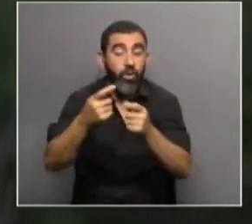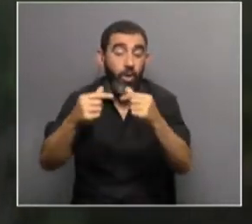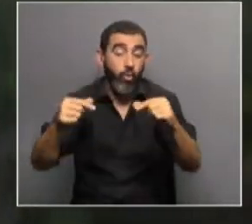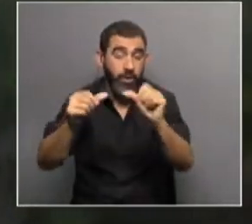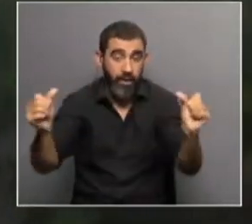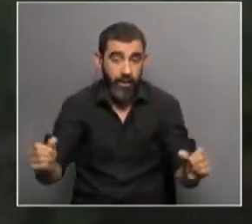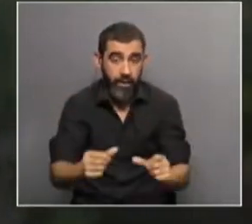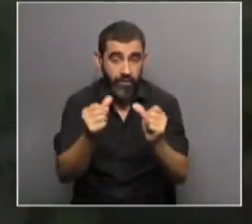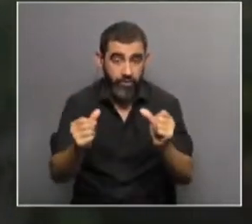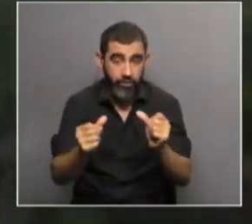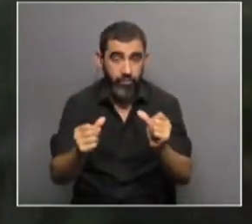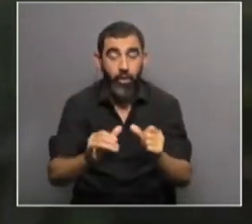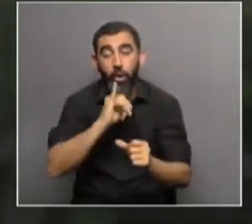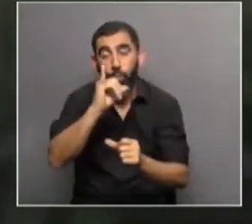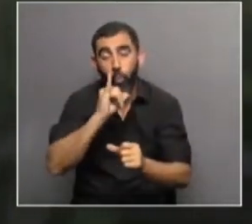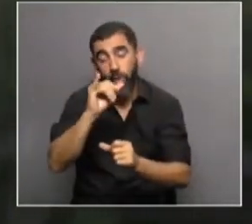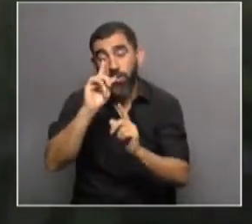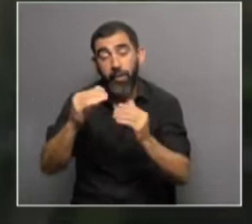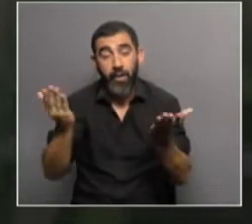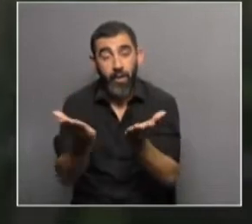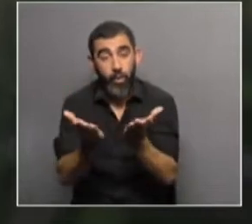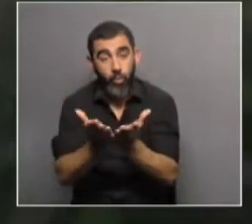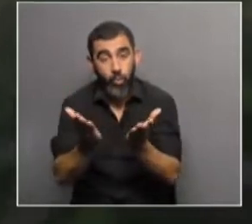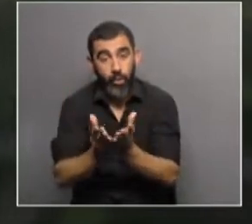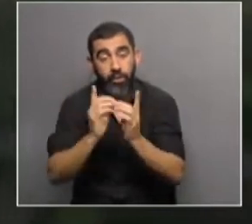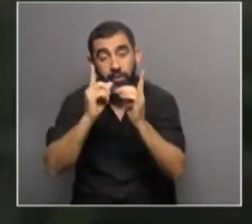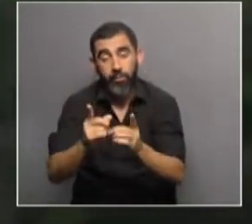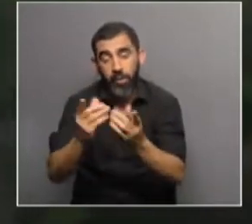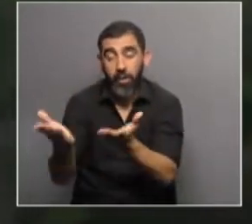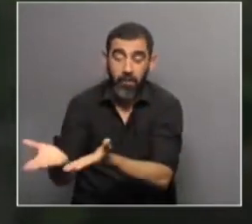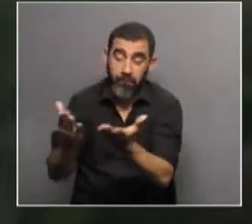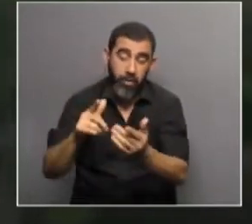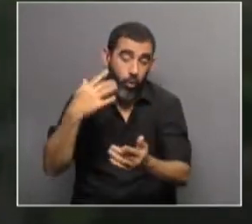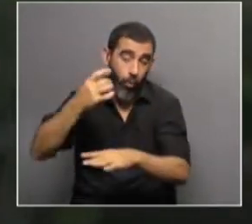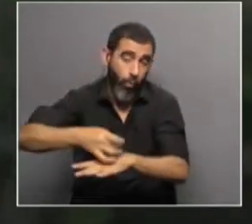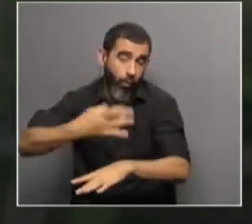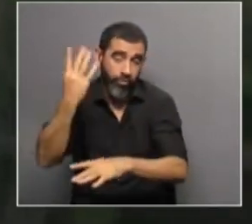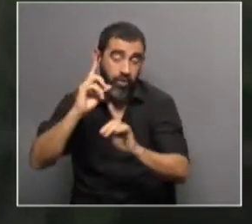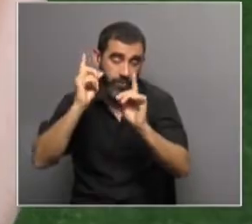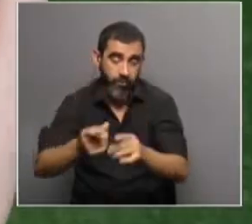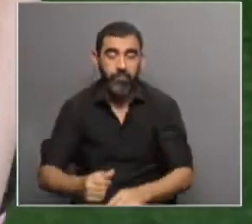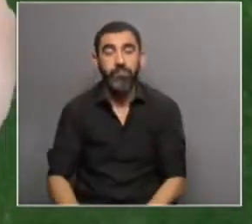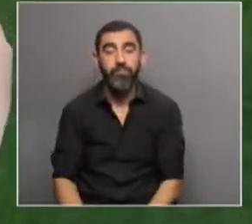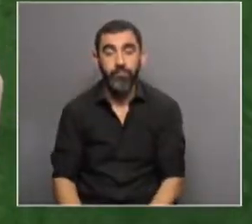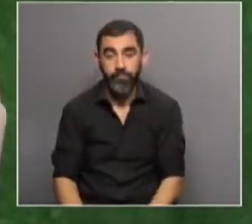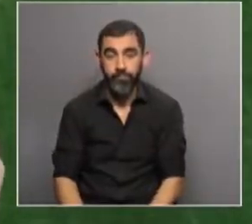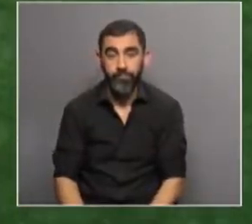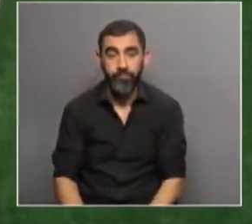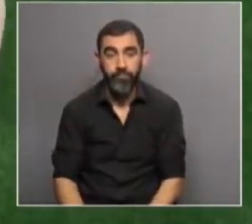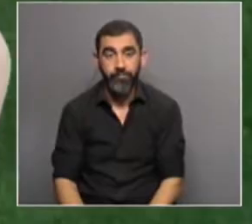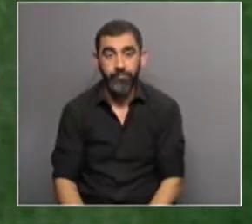intramuros y contárselos tanto a los estudiantes como, bueno, invitar a otros profesionales para que se hagan eco de lo que venimos haciendo.